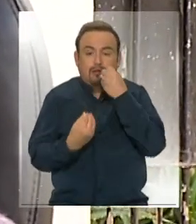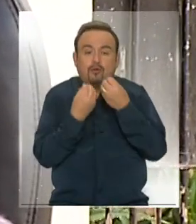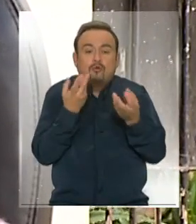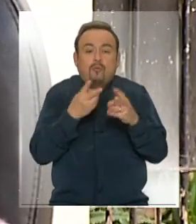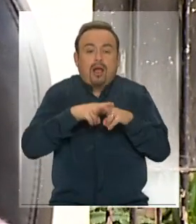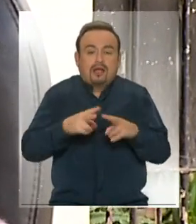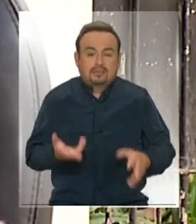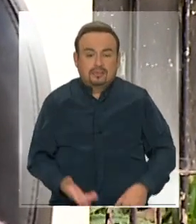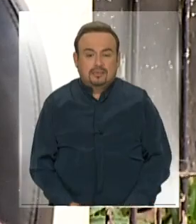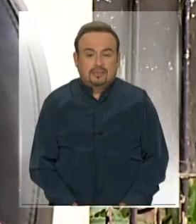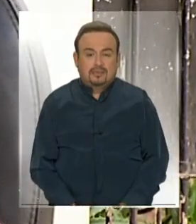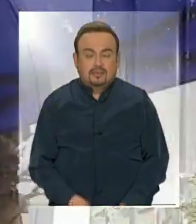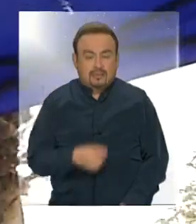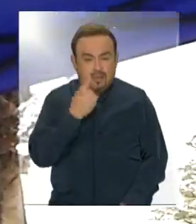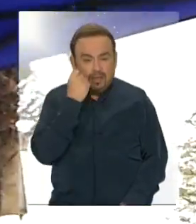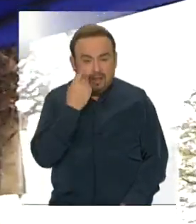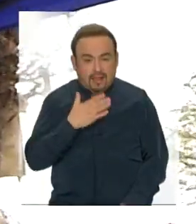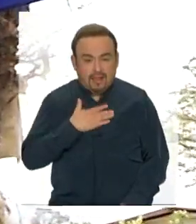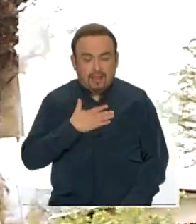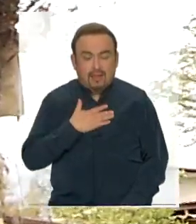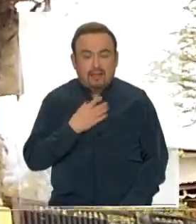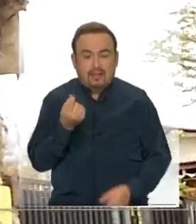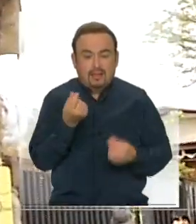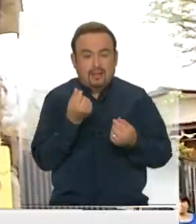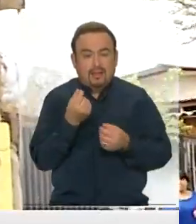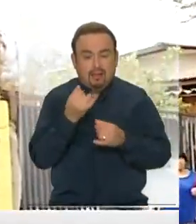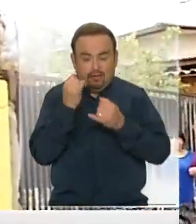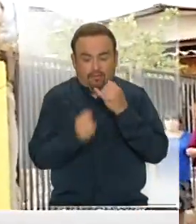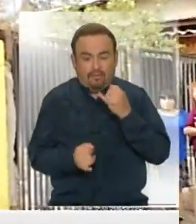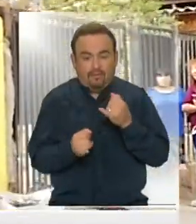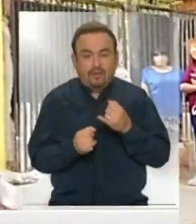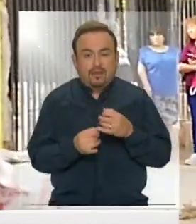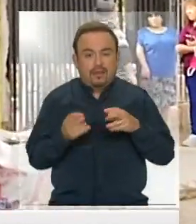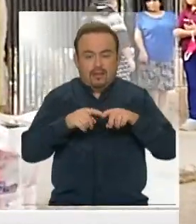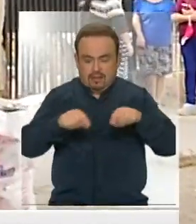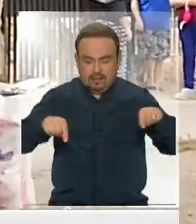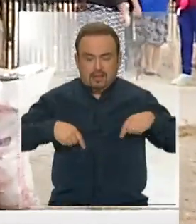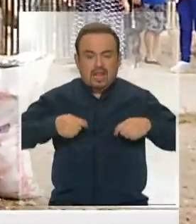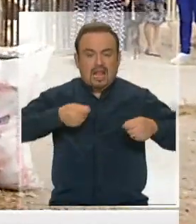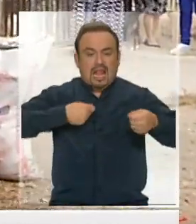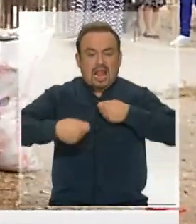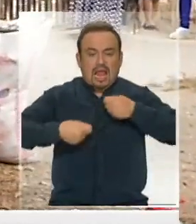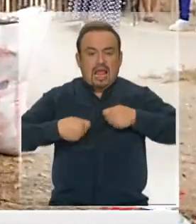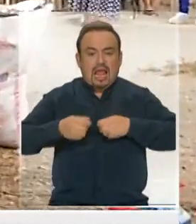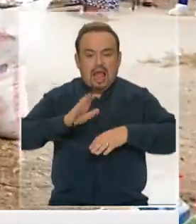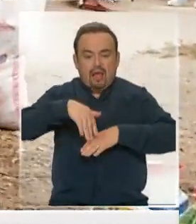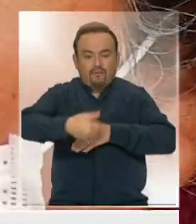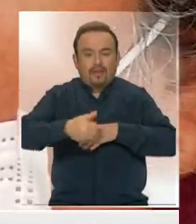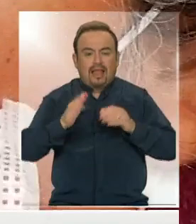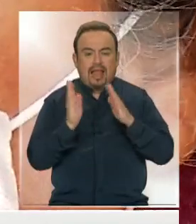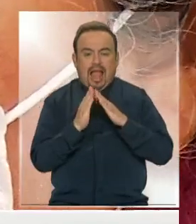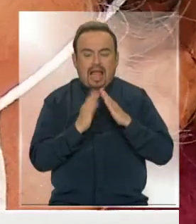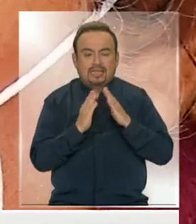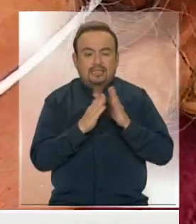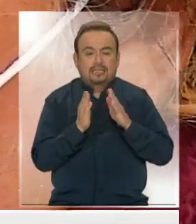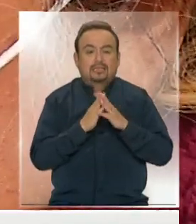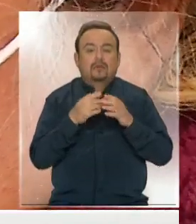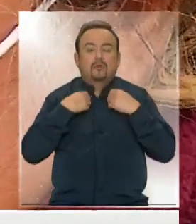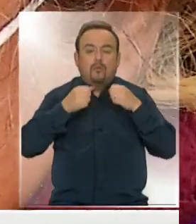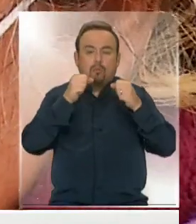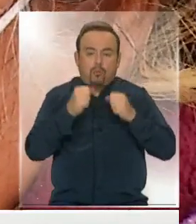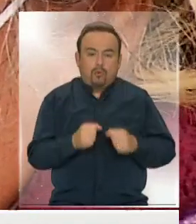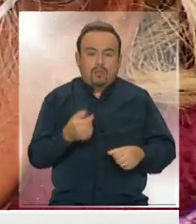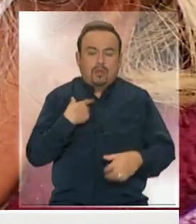hace? ¿Entiende? Con el dinero del finiquito armó una especie de negocio a la salida de su casa y así puede